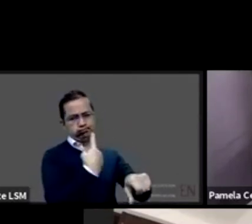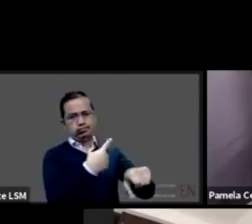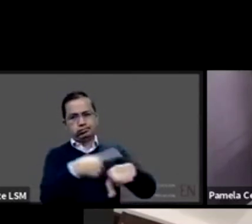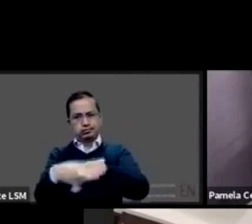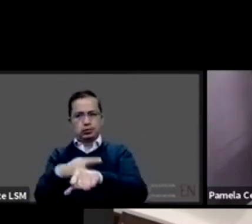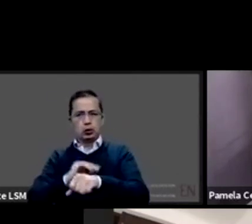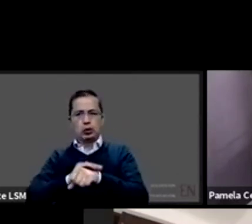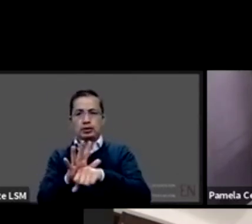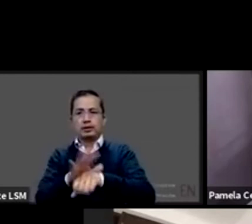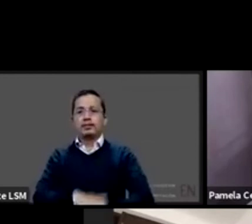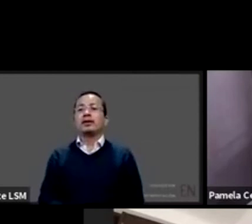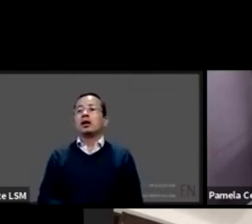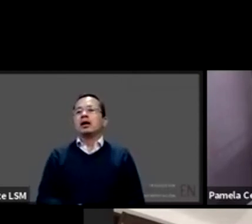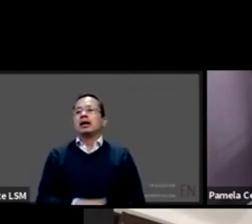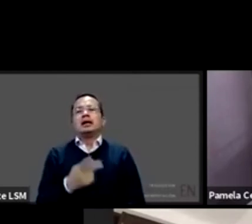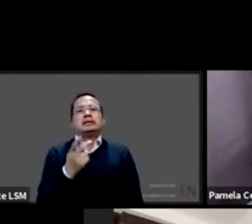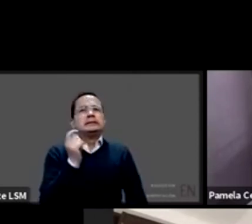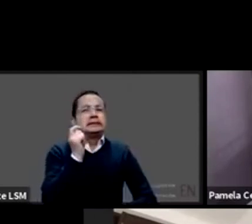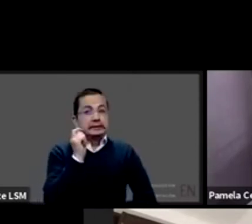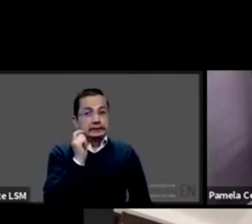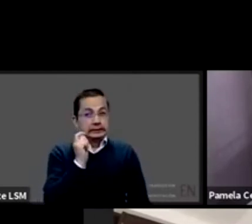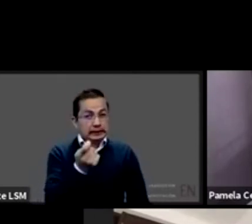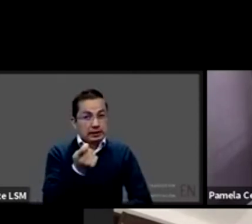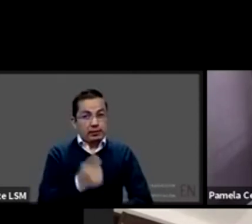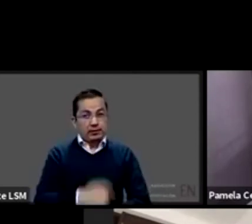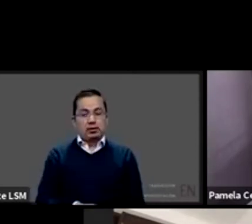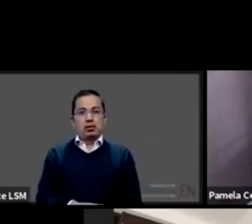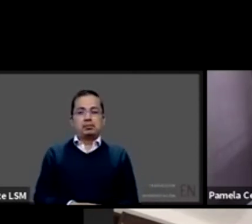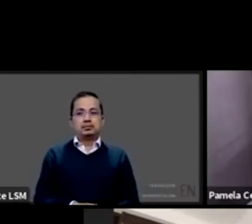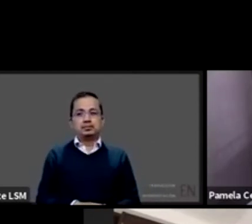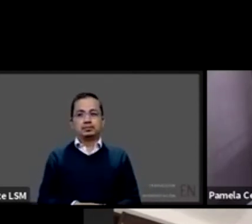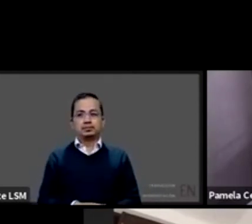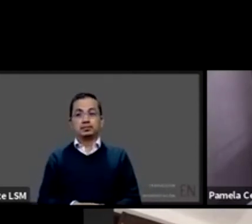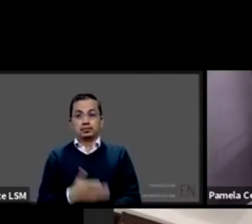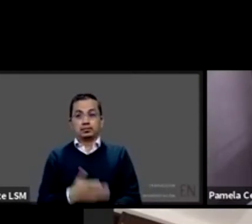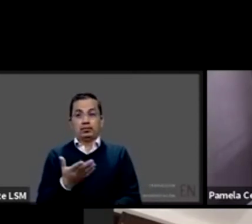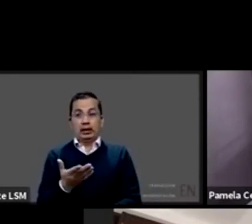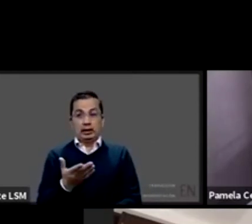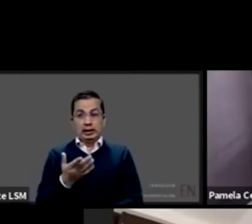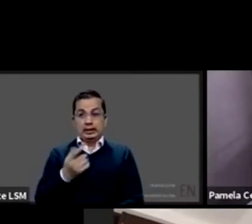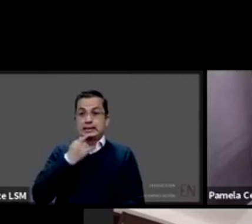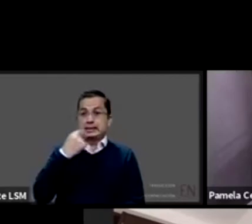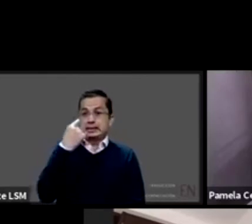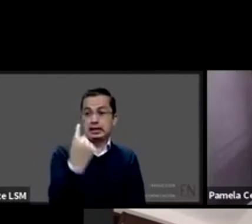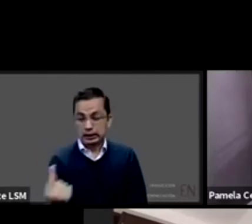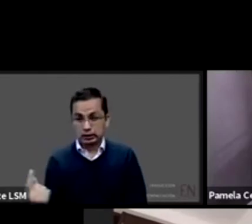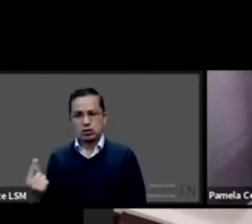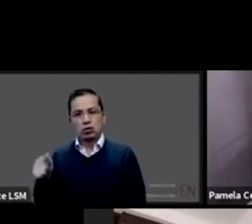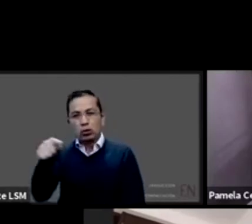Esto no significa que la niñez y la adolescencia sea